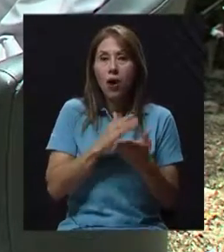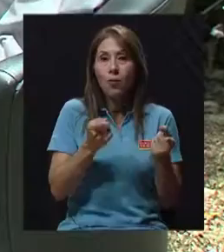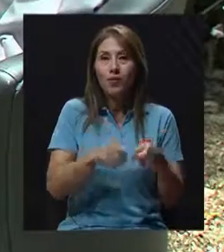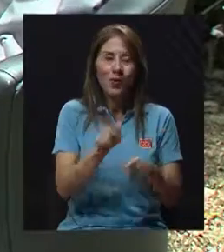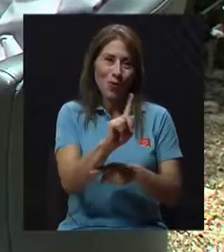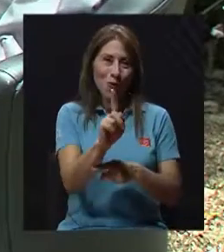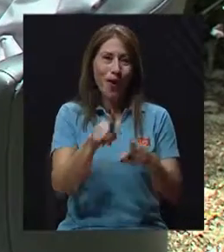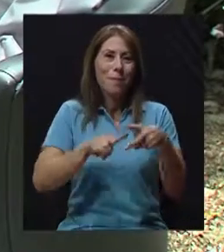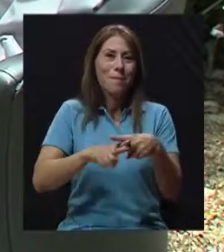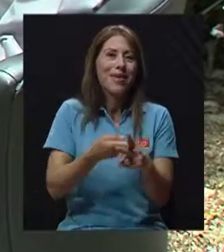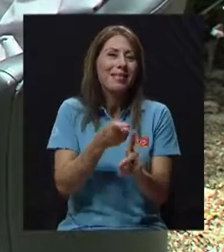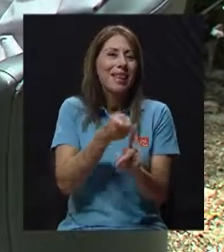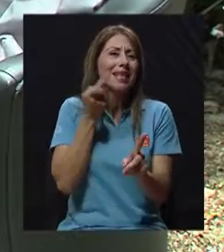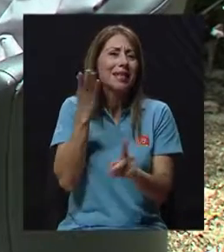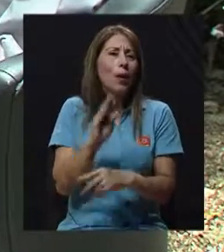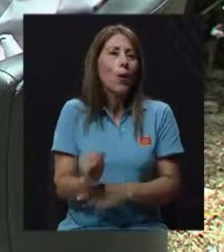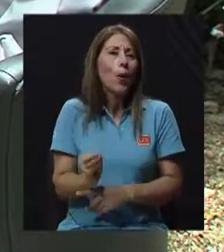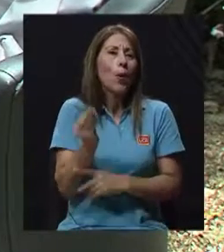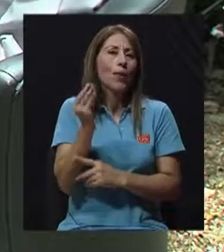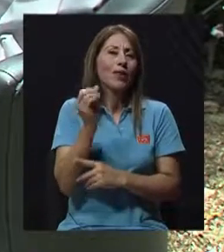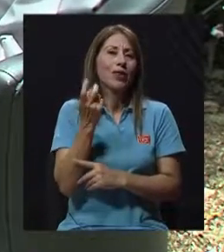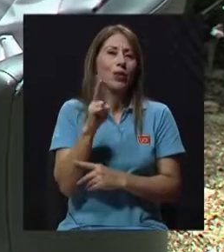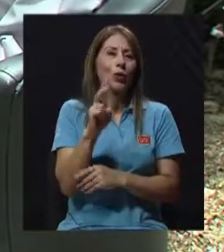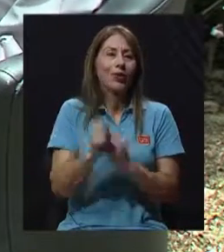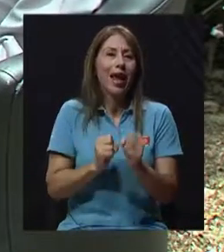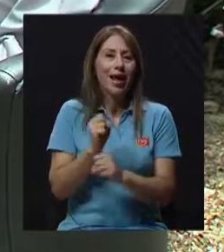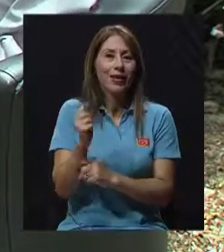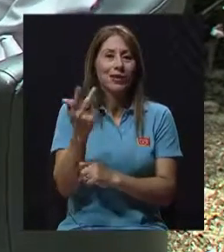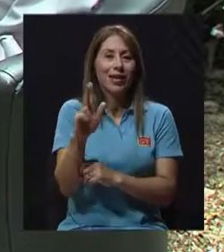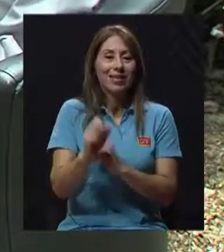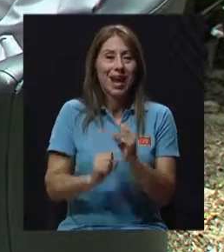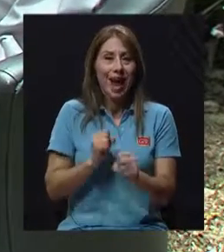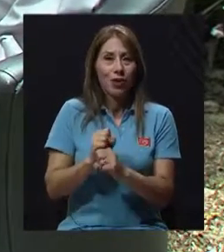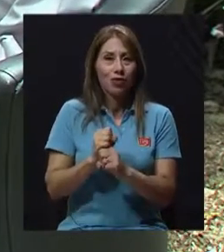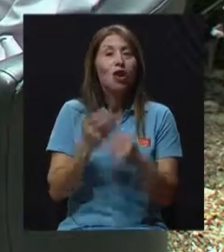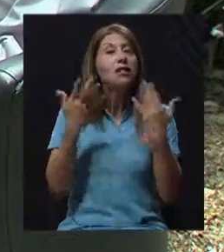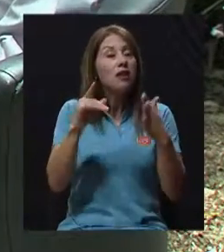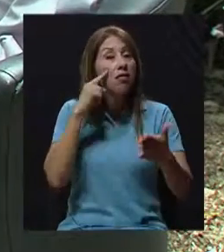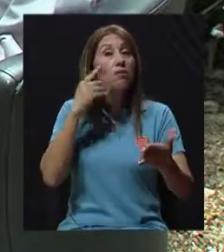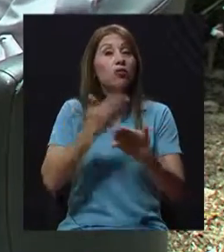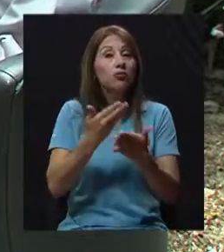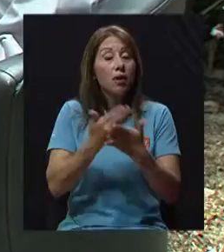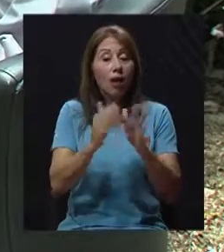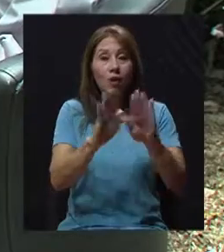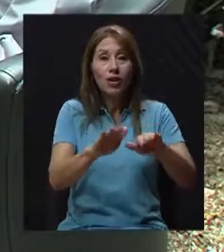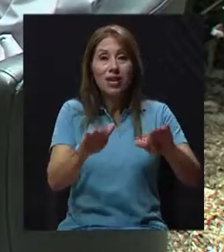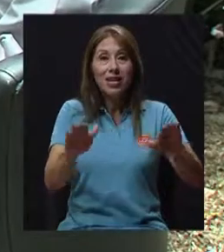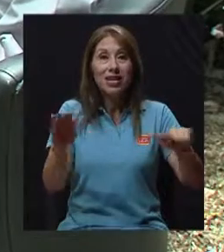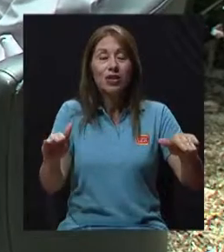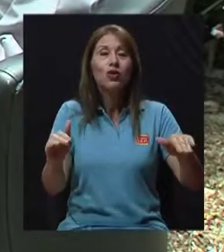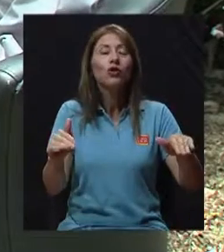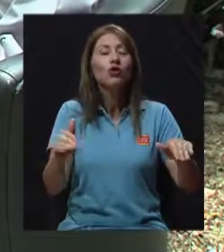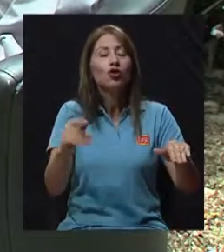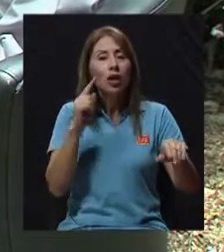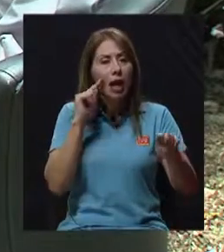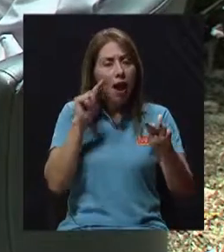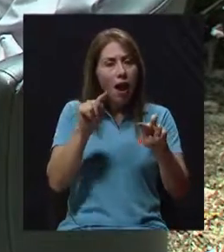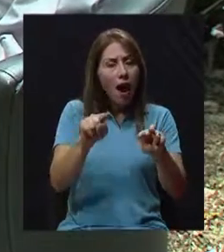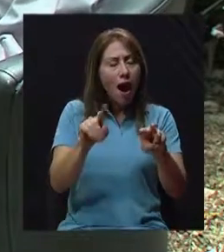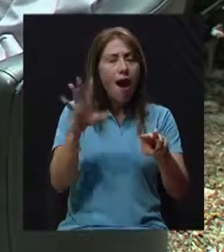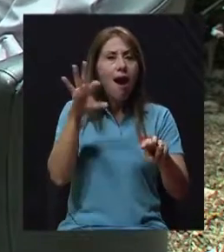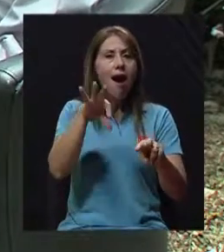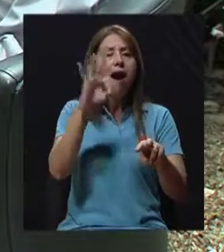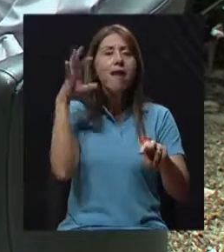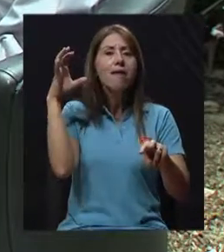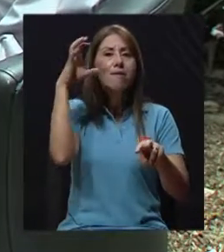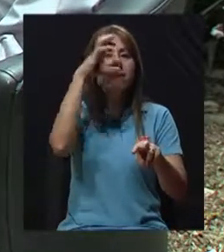años. Incluso los estudios demuestran que uno puede tener placas de grasa en niños, o sea, se encontrado en niños que por diferentes razones se han tomado una muestra